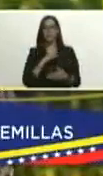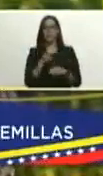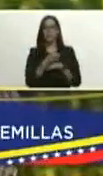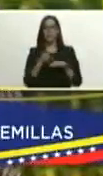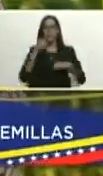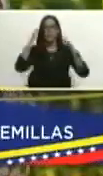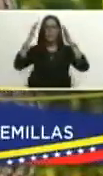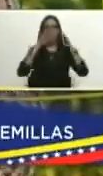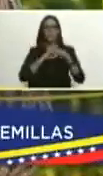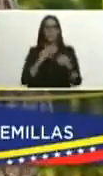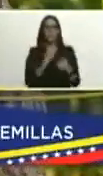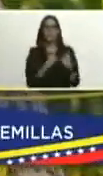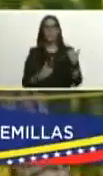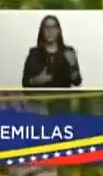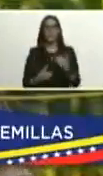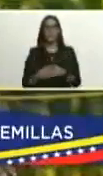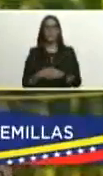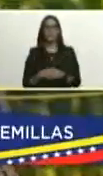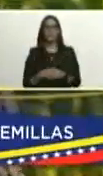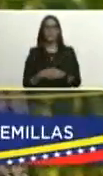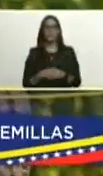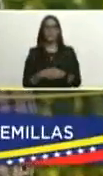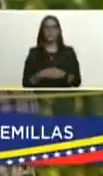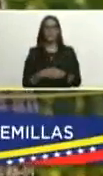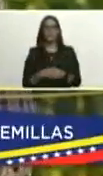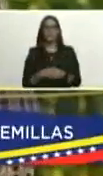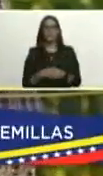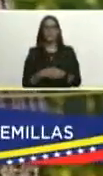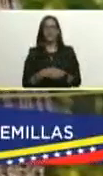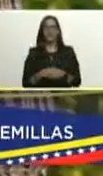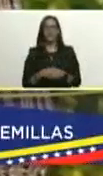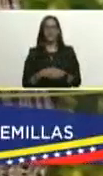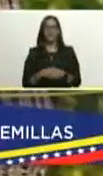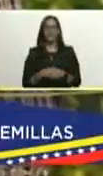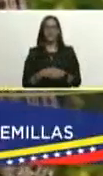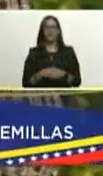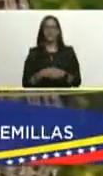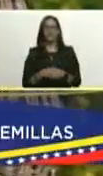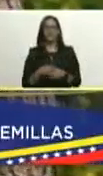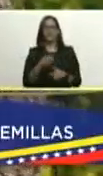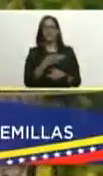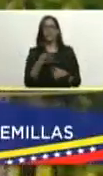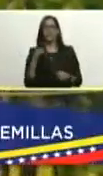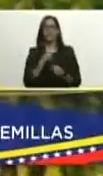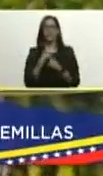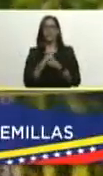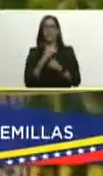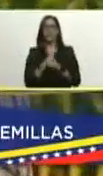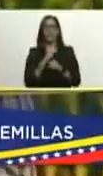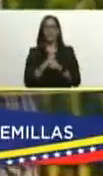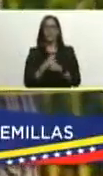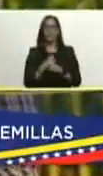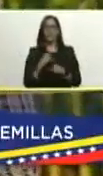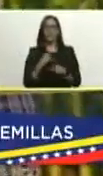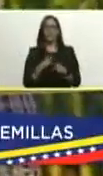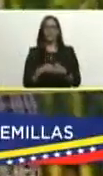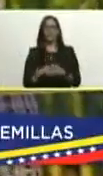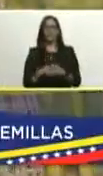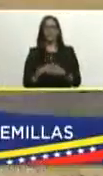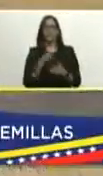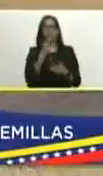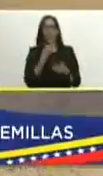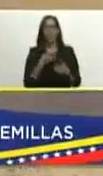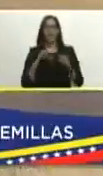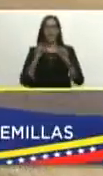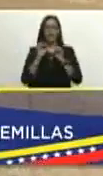presidente aquí estamos como usted puede ver con un excelente trabajo con la excelente semilla